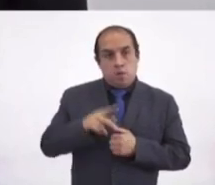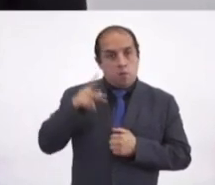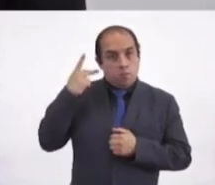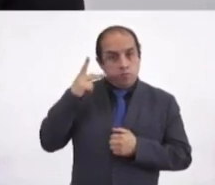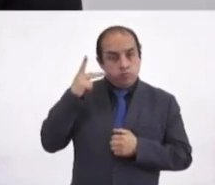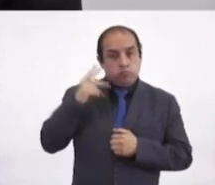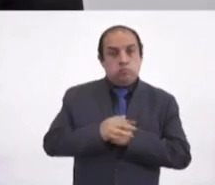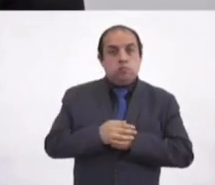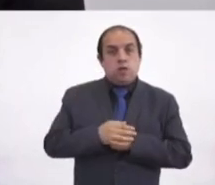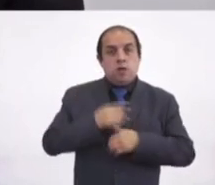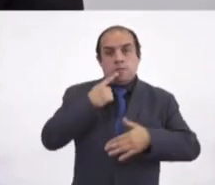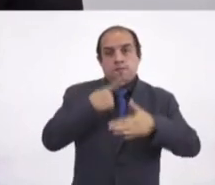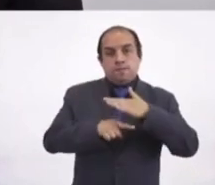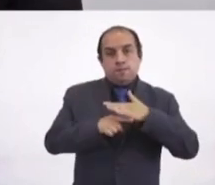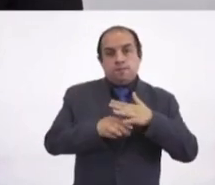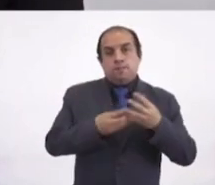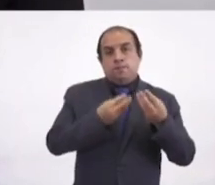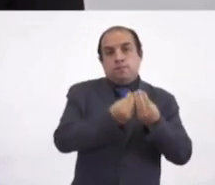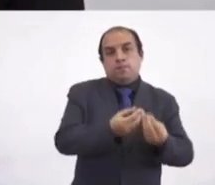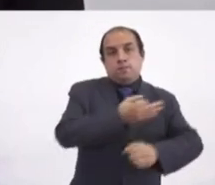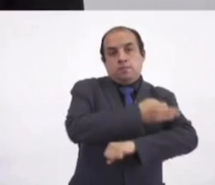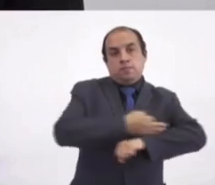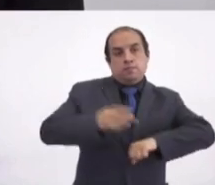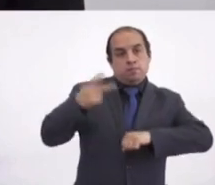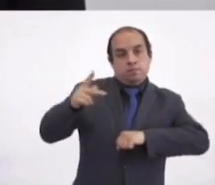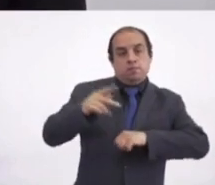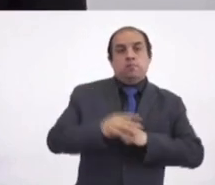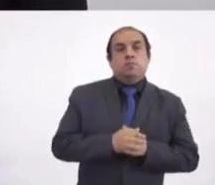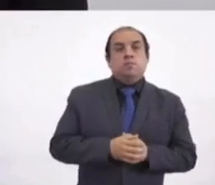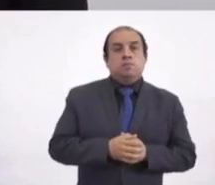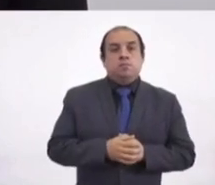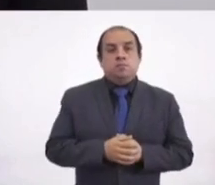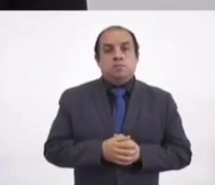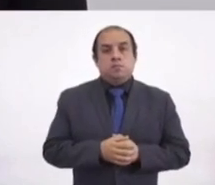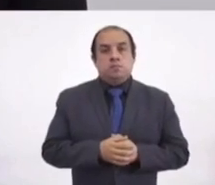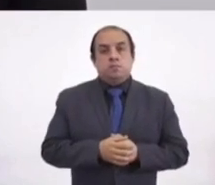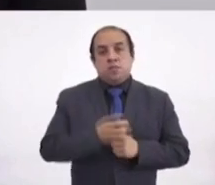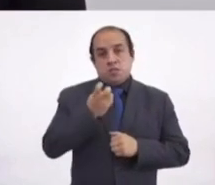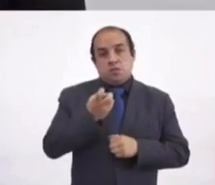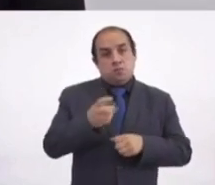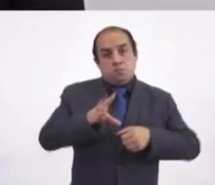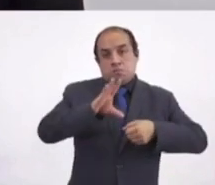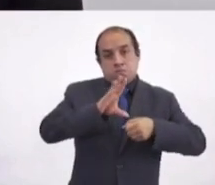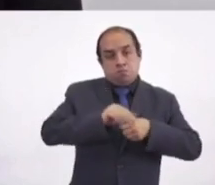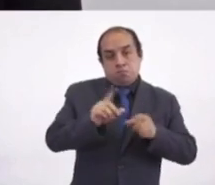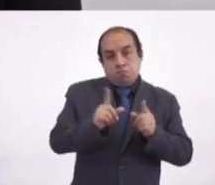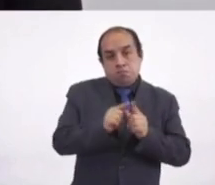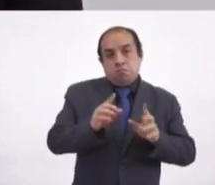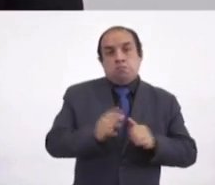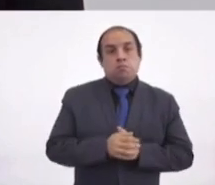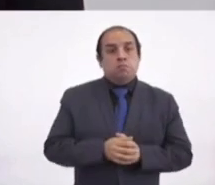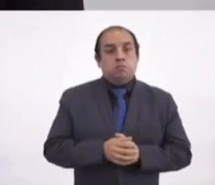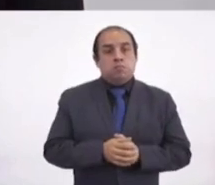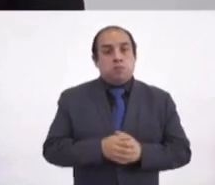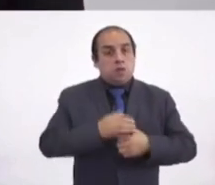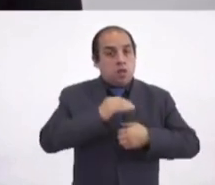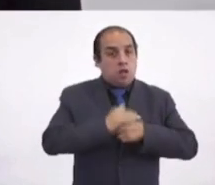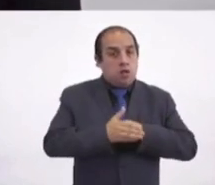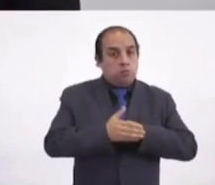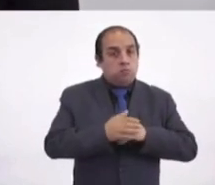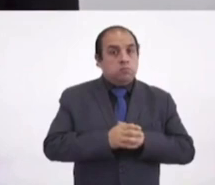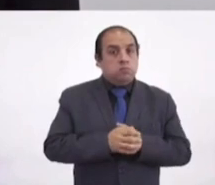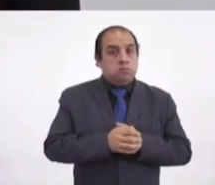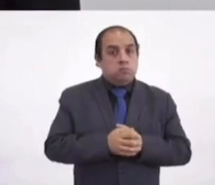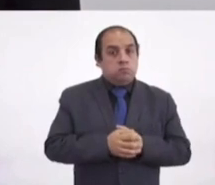denunciar está con su familia. Y eso es el estado que tenemos y estamos terminando de integrar.